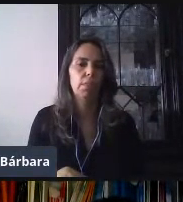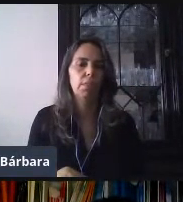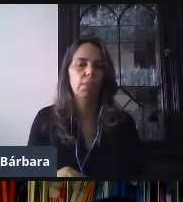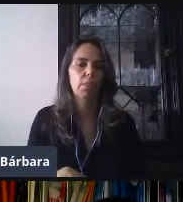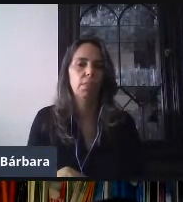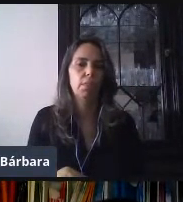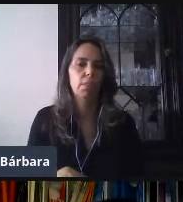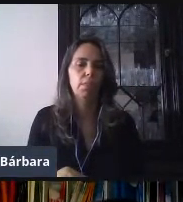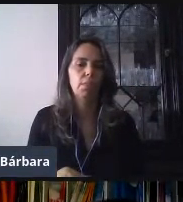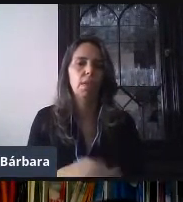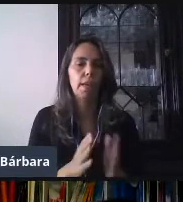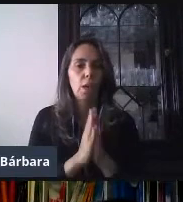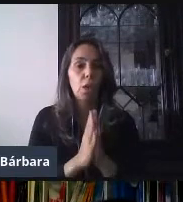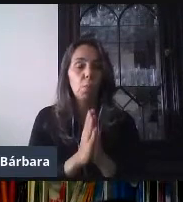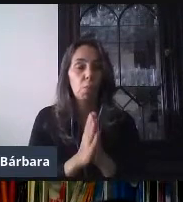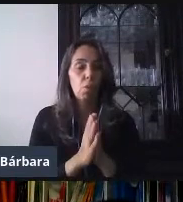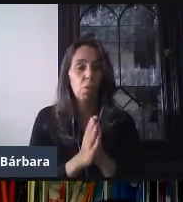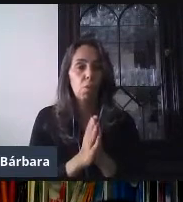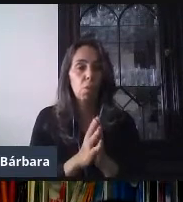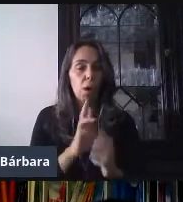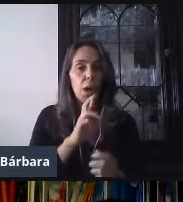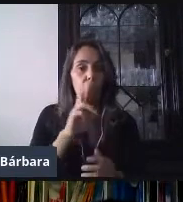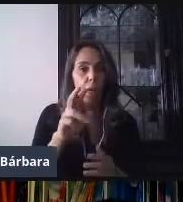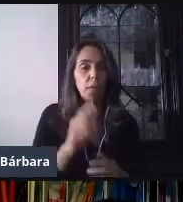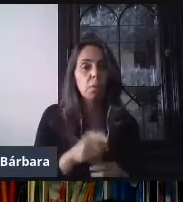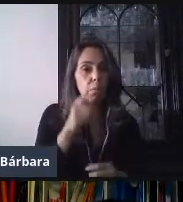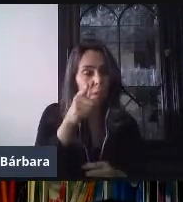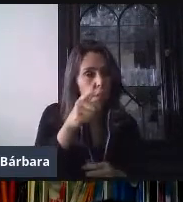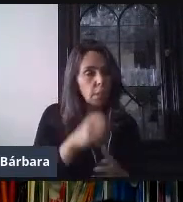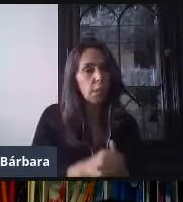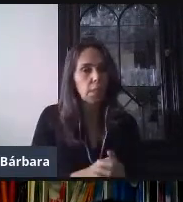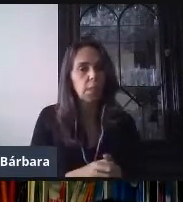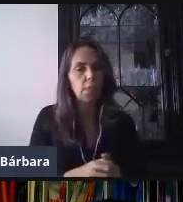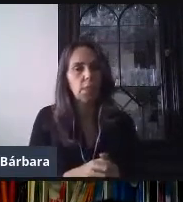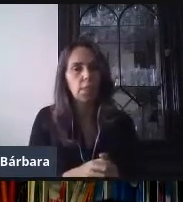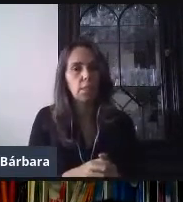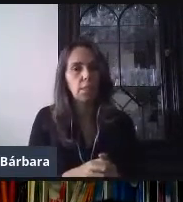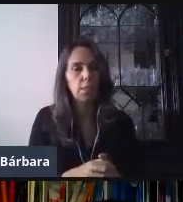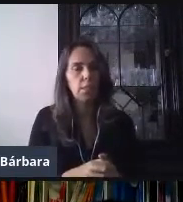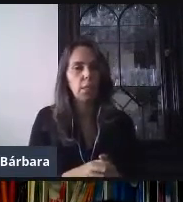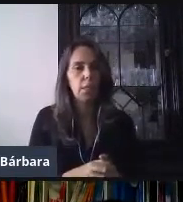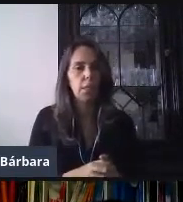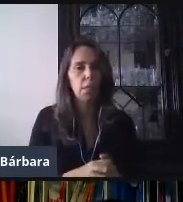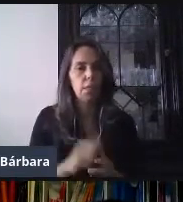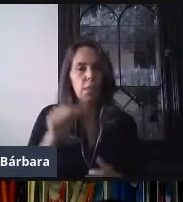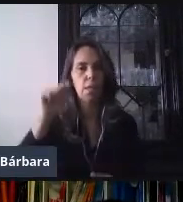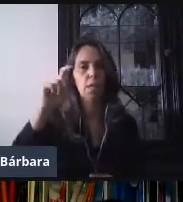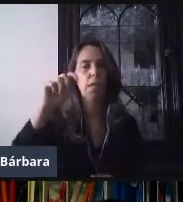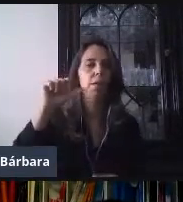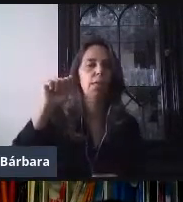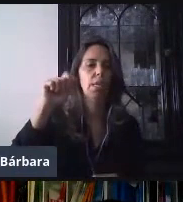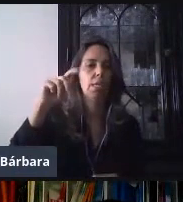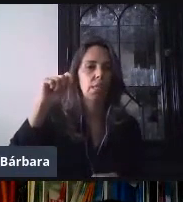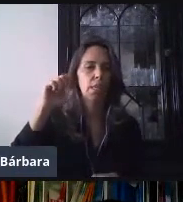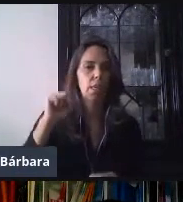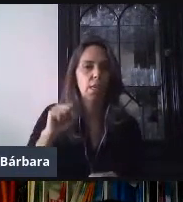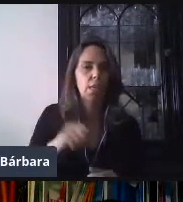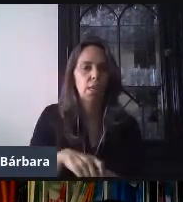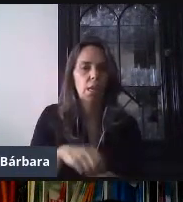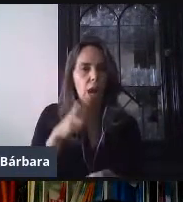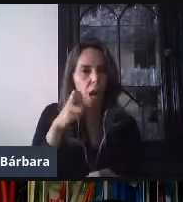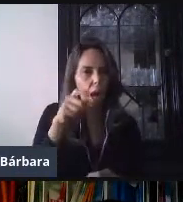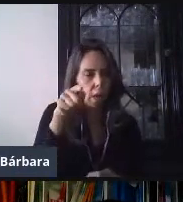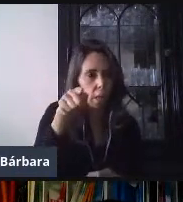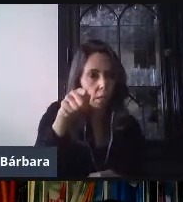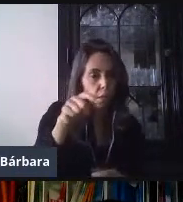contestar esta encuesta, nos, nos gusta mucho escucharlos, ¿no? Es gg.gg diagonal a e fcm3, ahí es en